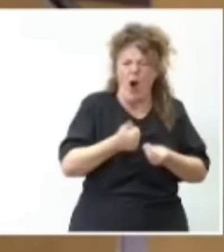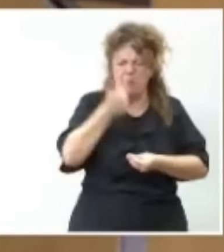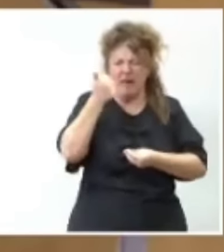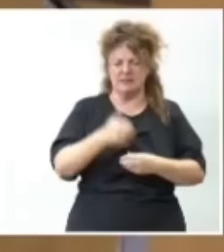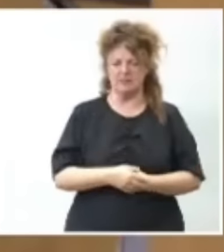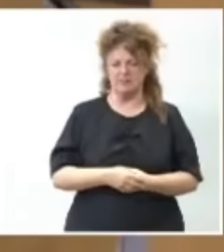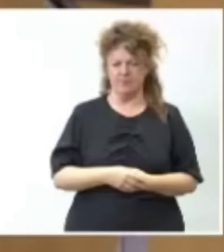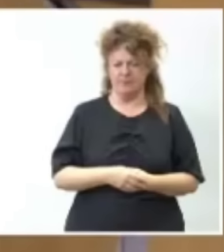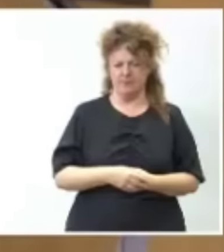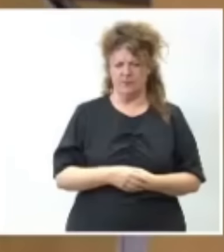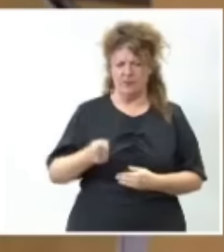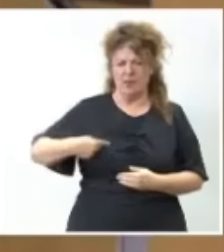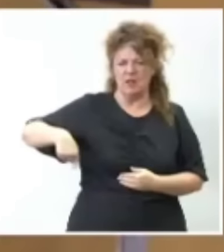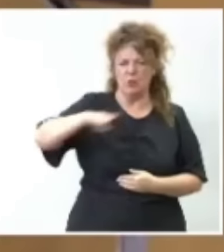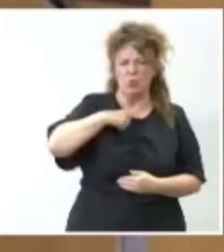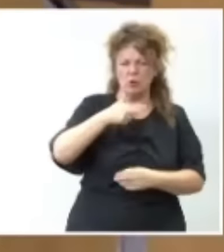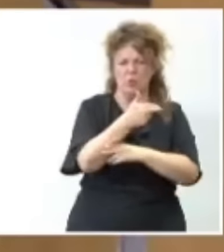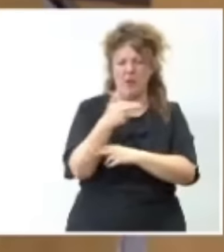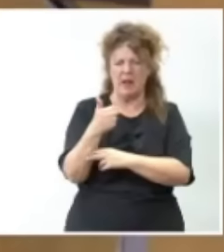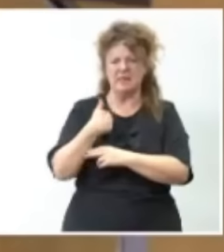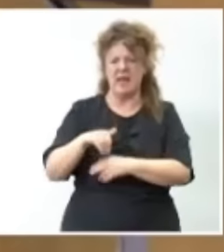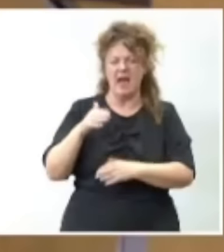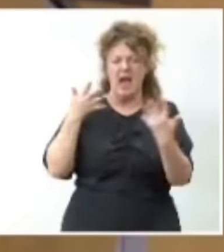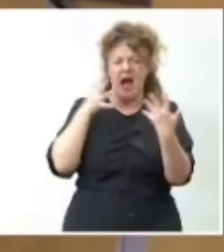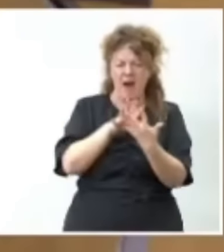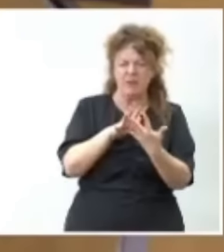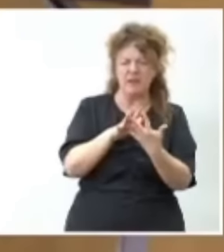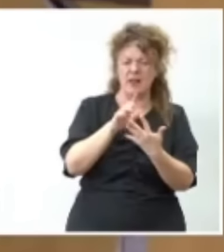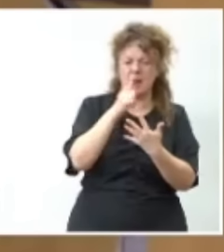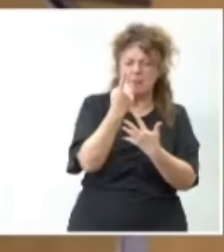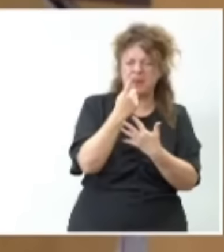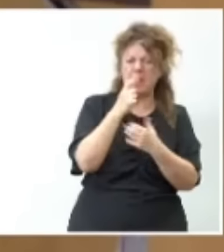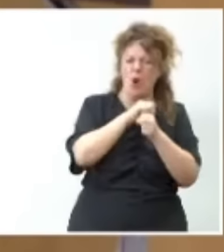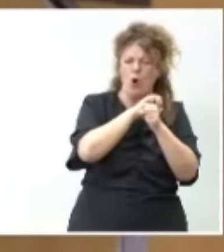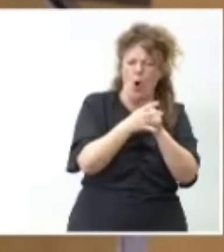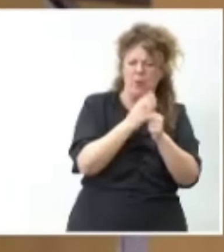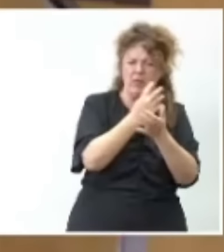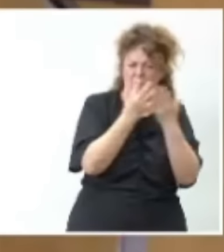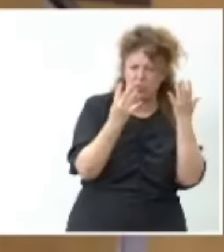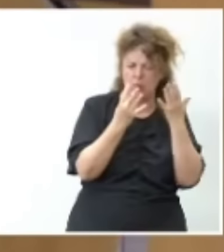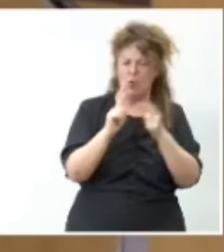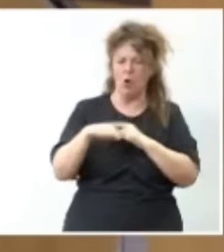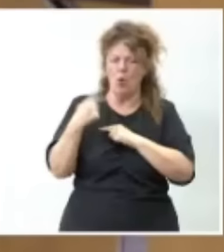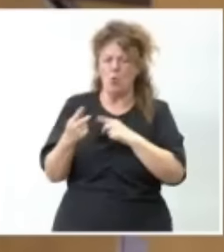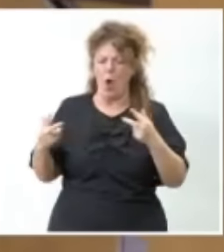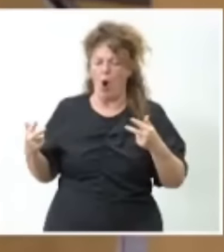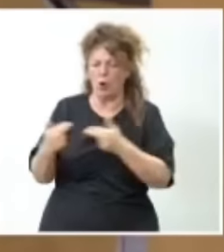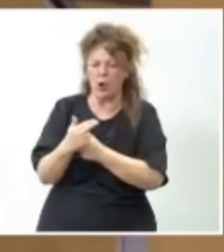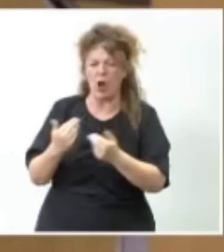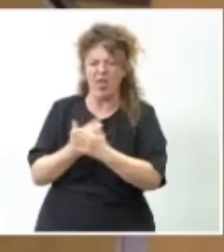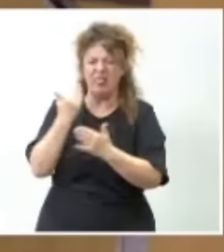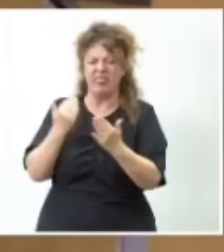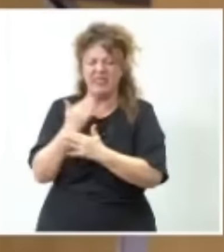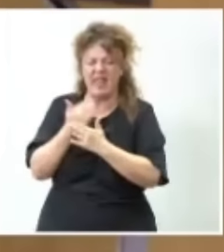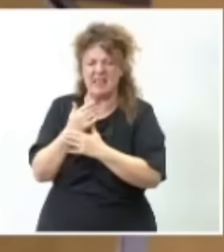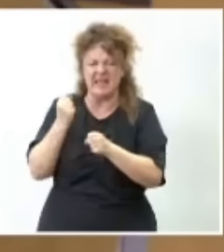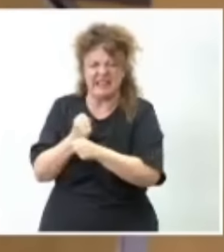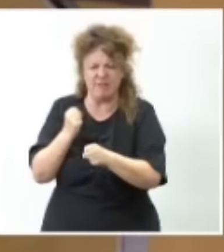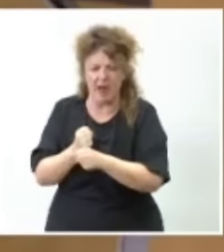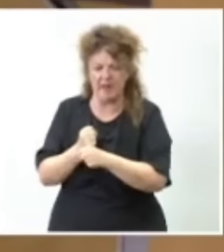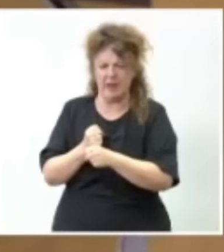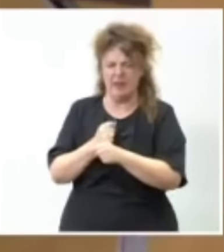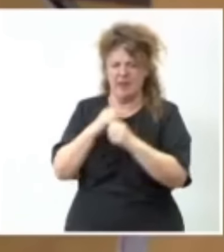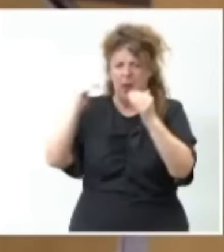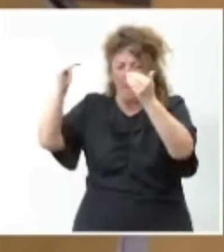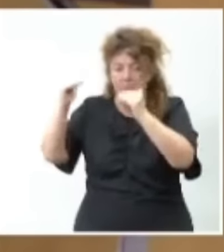más. Nuestros pescadores ya han tenido que enfrentarse primero a la COVID-19, después a los recortes de los días de faena, después a las